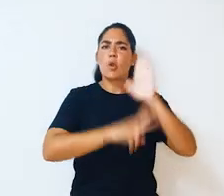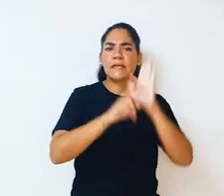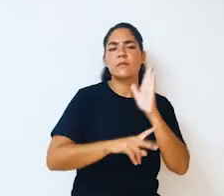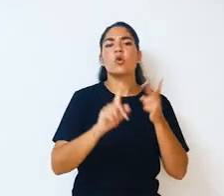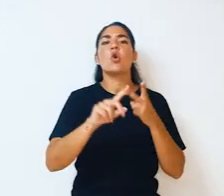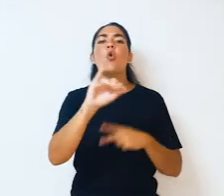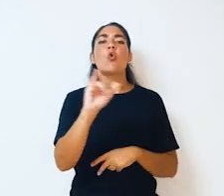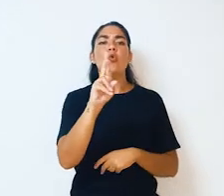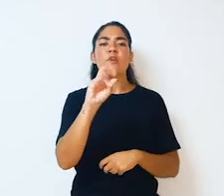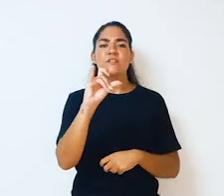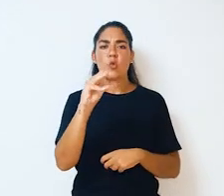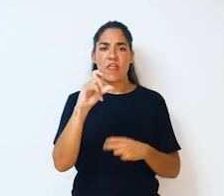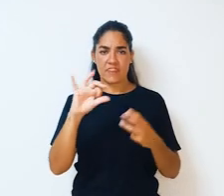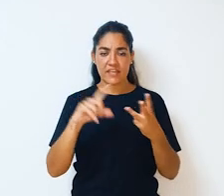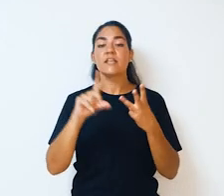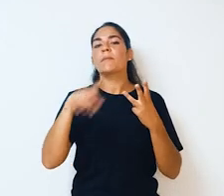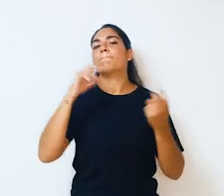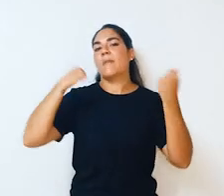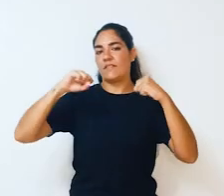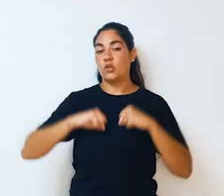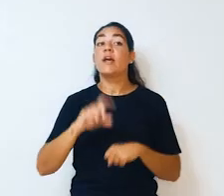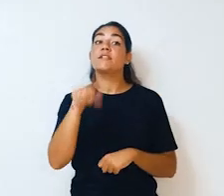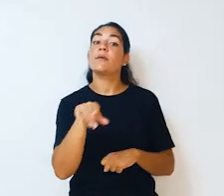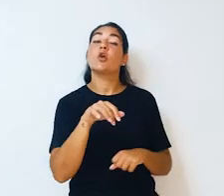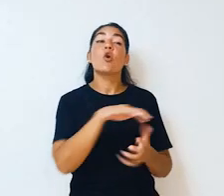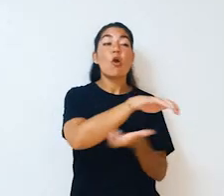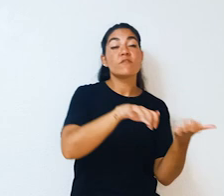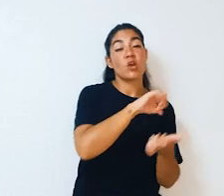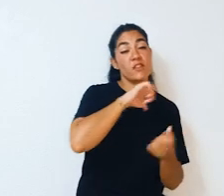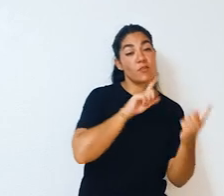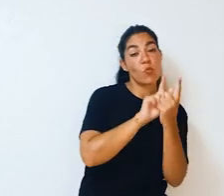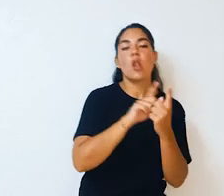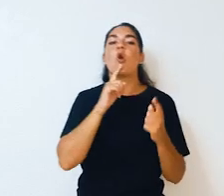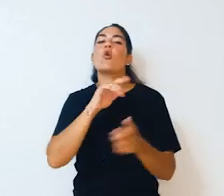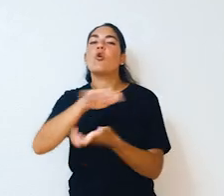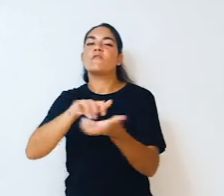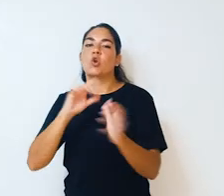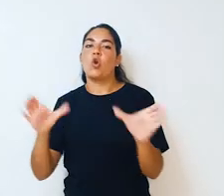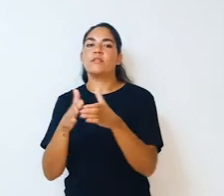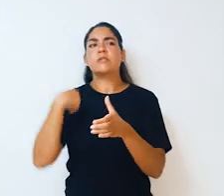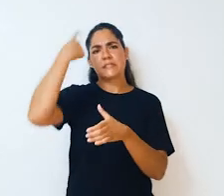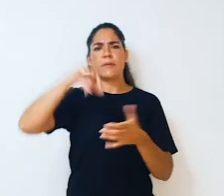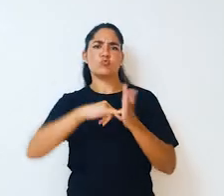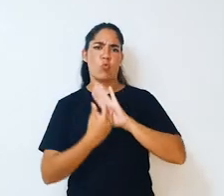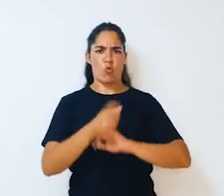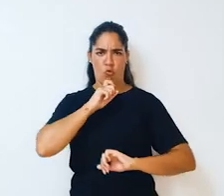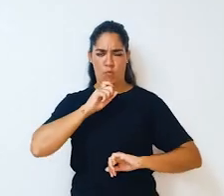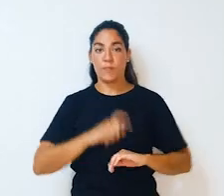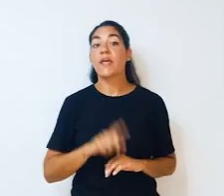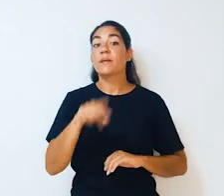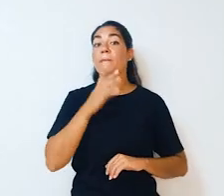aspectos normativos, jurisprudenciales y prácticos, así como en la solución de conflictos individuales y colectivos.